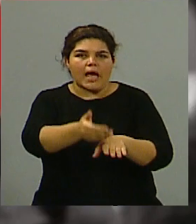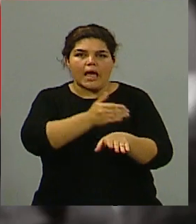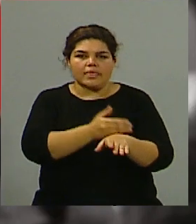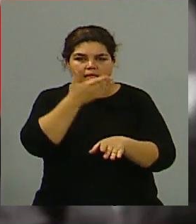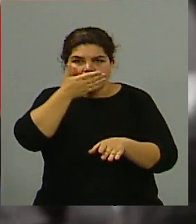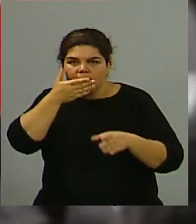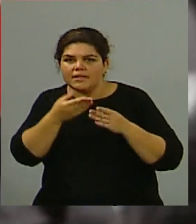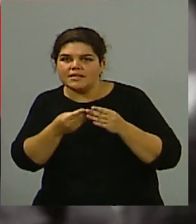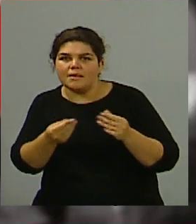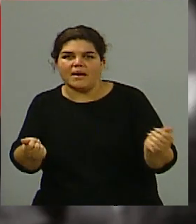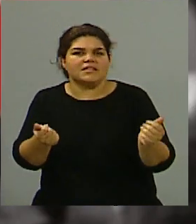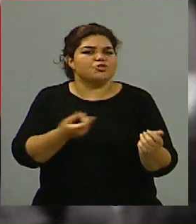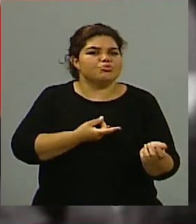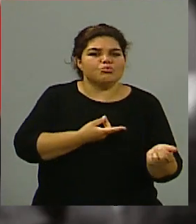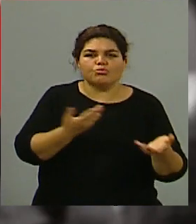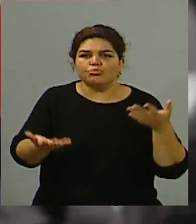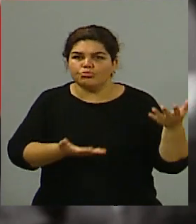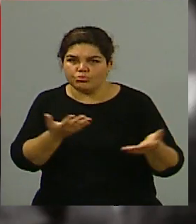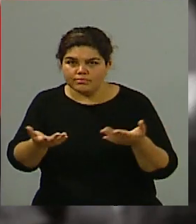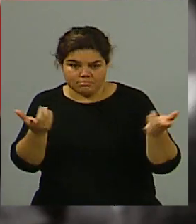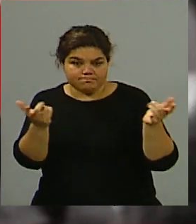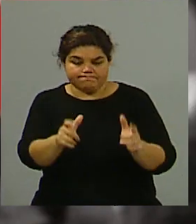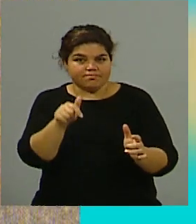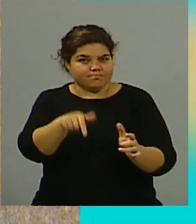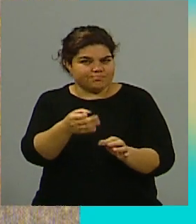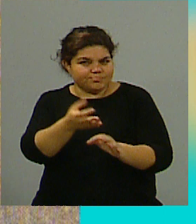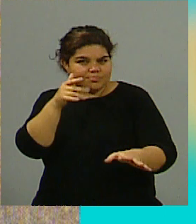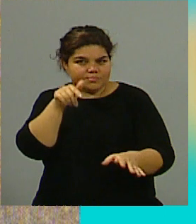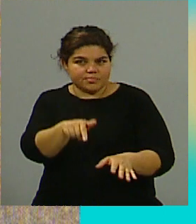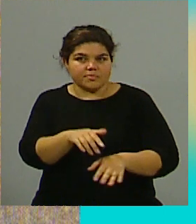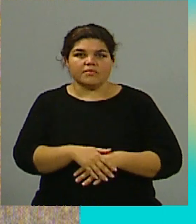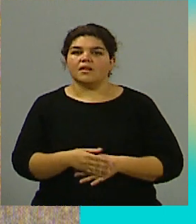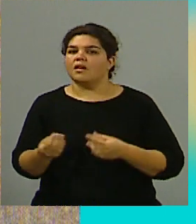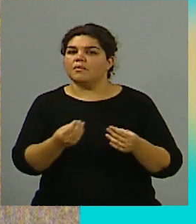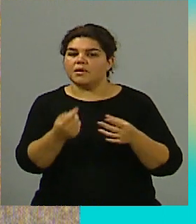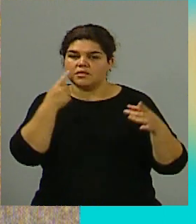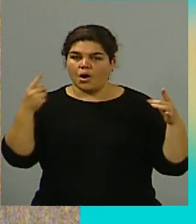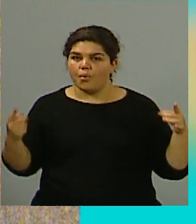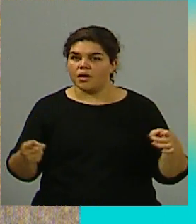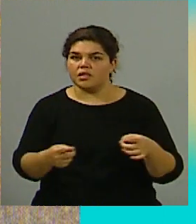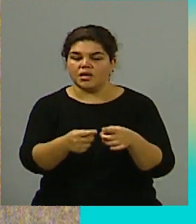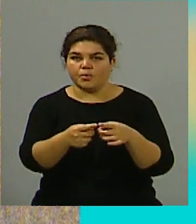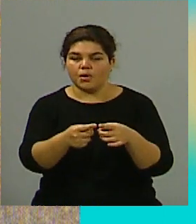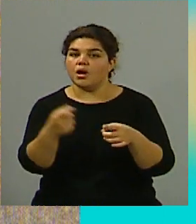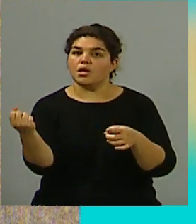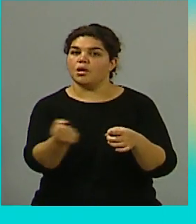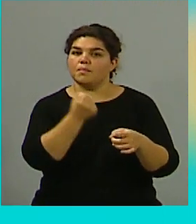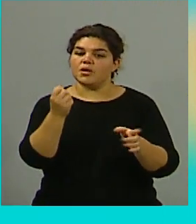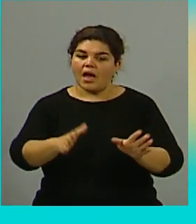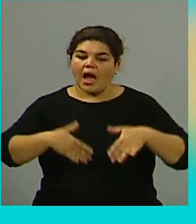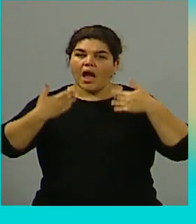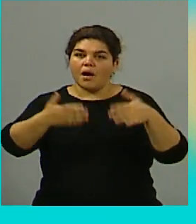comisión en donde tiene por objetivo justamente poder avanzar y